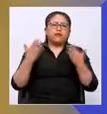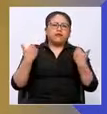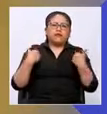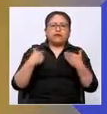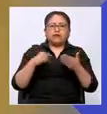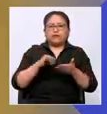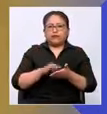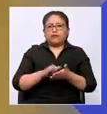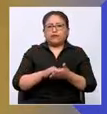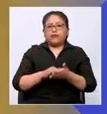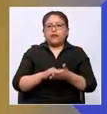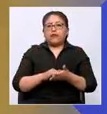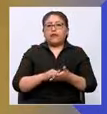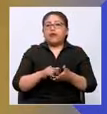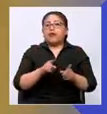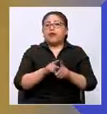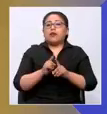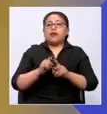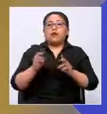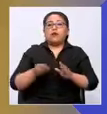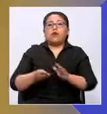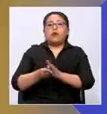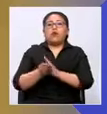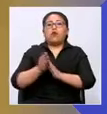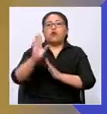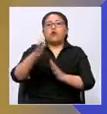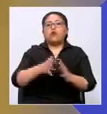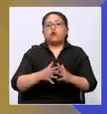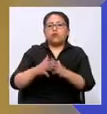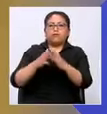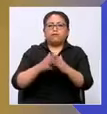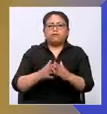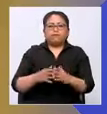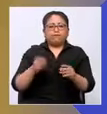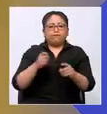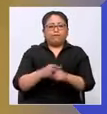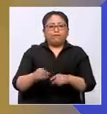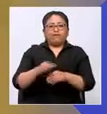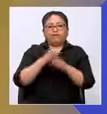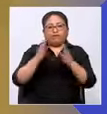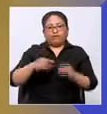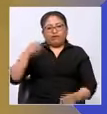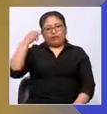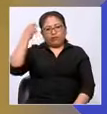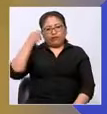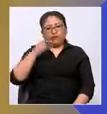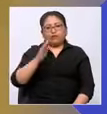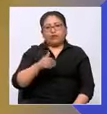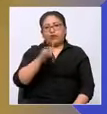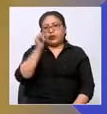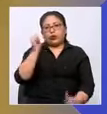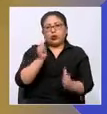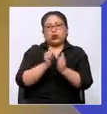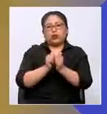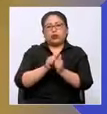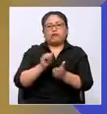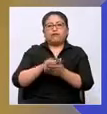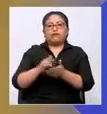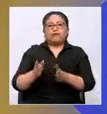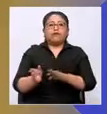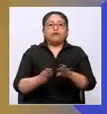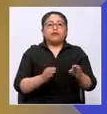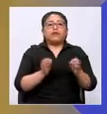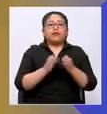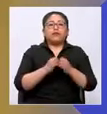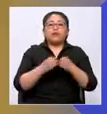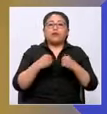en lo que ha significado el soborno en los Estados Unidos por el exministro de Gobierno del régimen de facto de Yanine Áñez. Mientras tanto